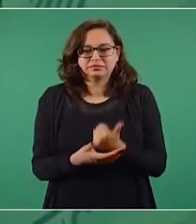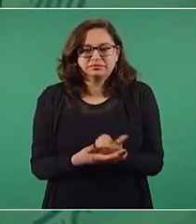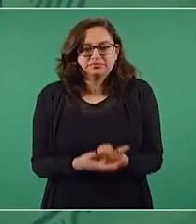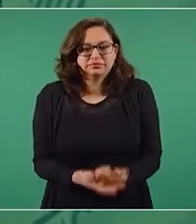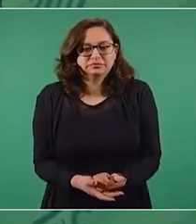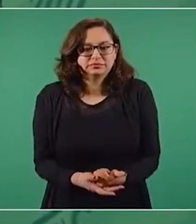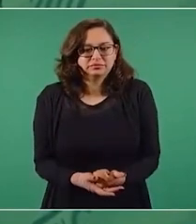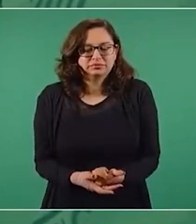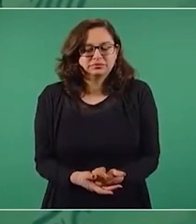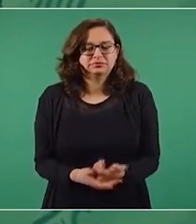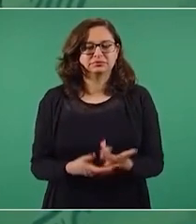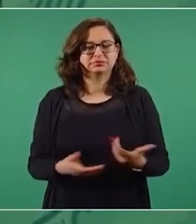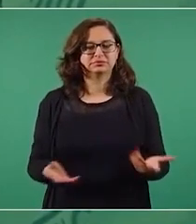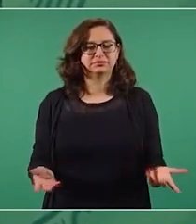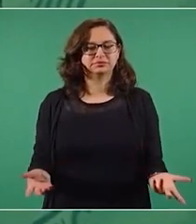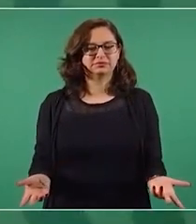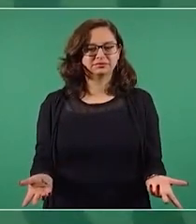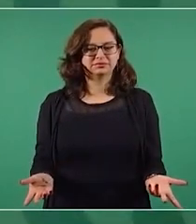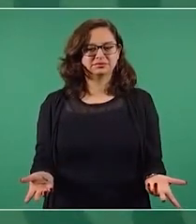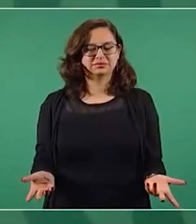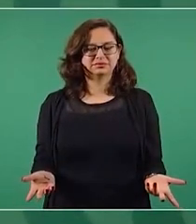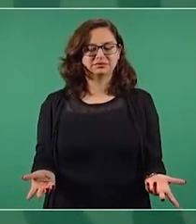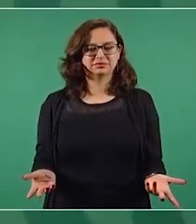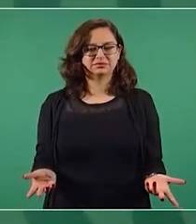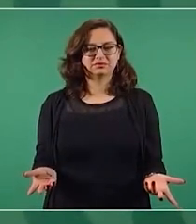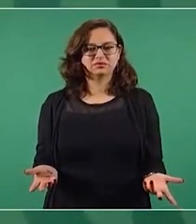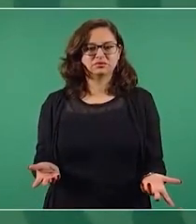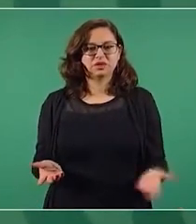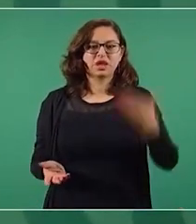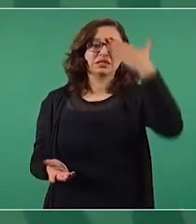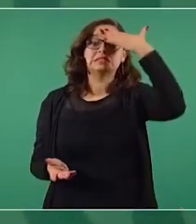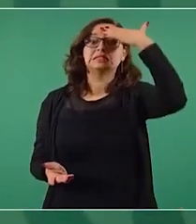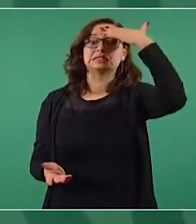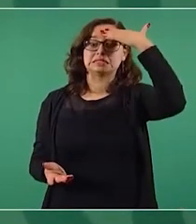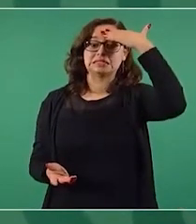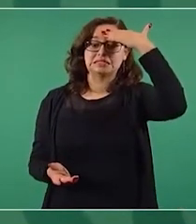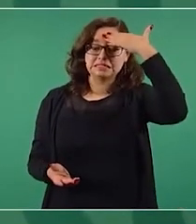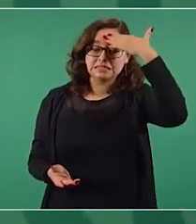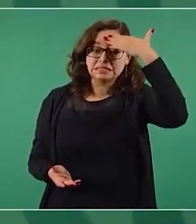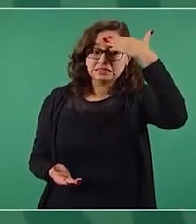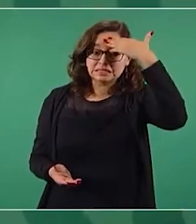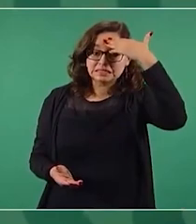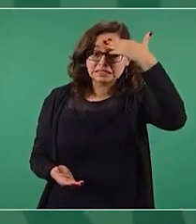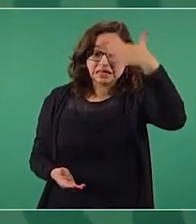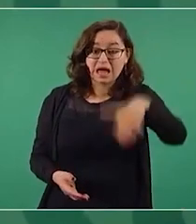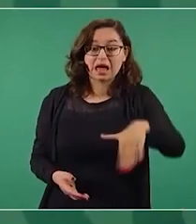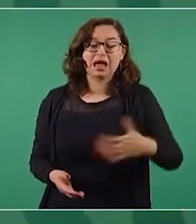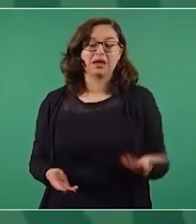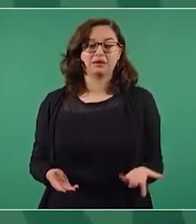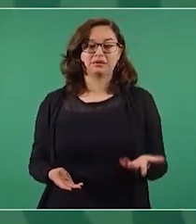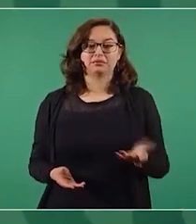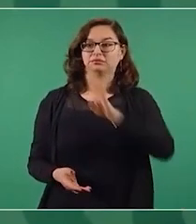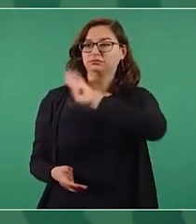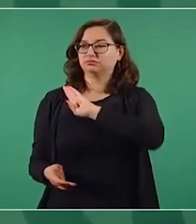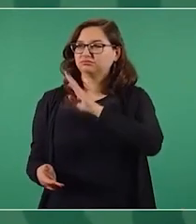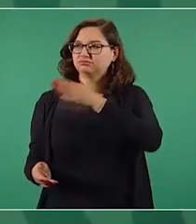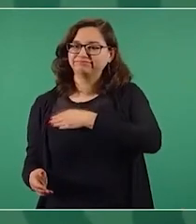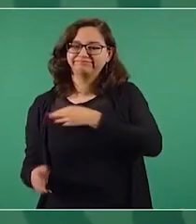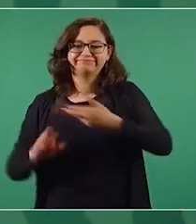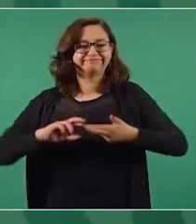en este caso es sabido que no son buenas las relaciones con España